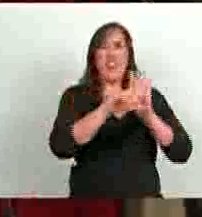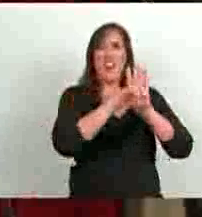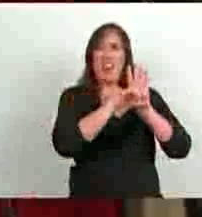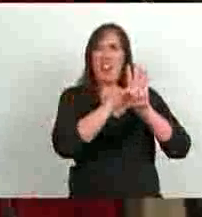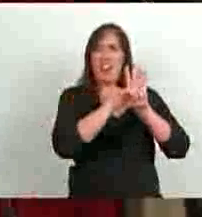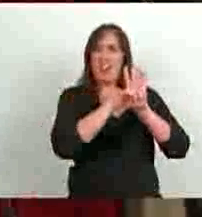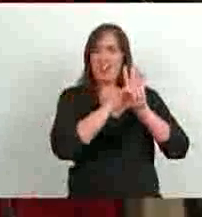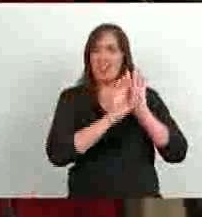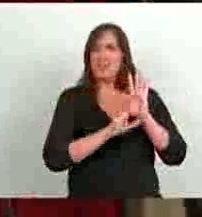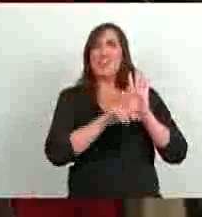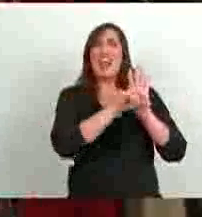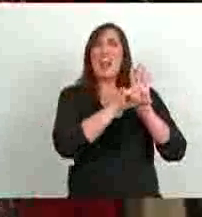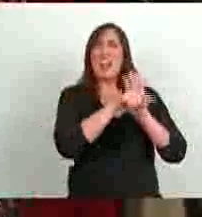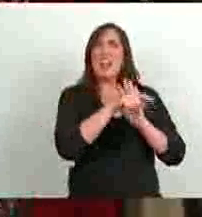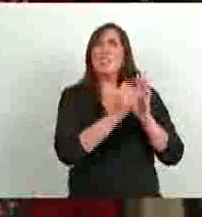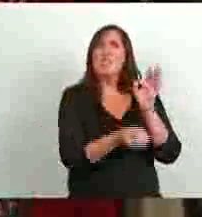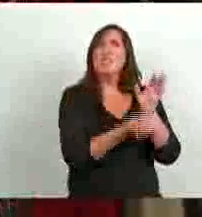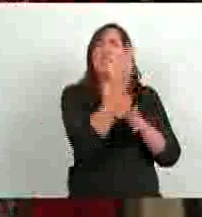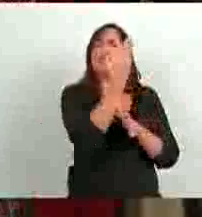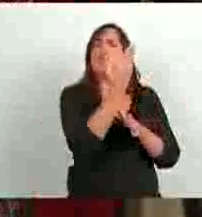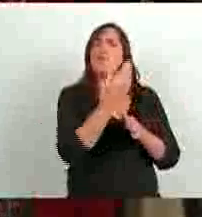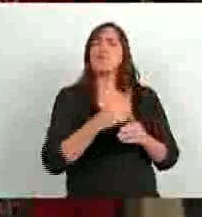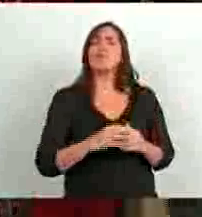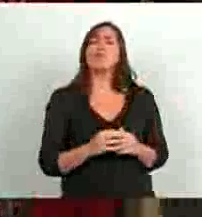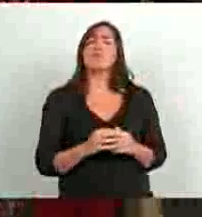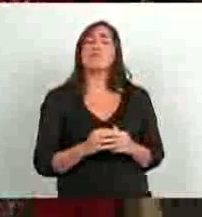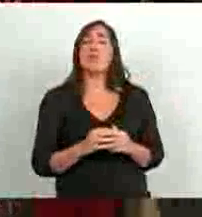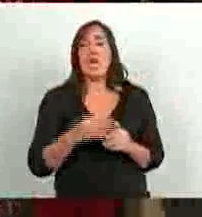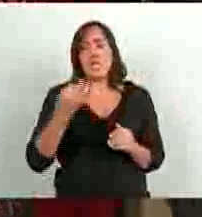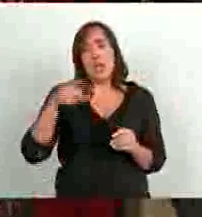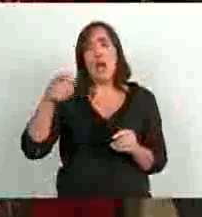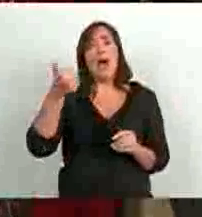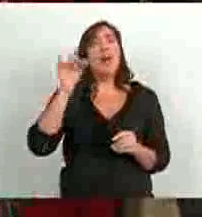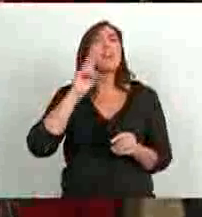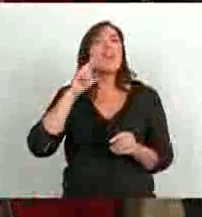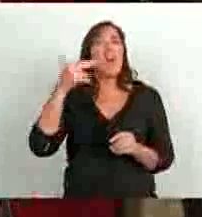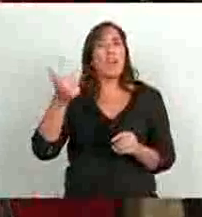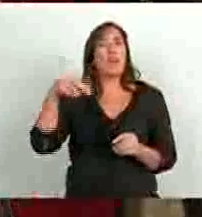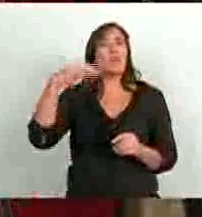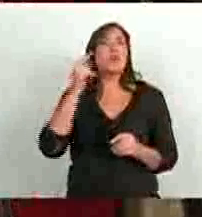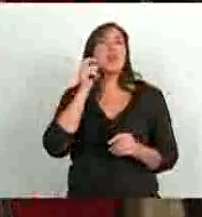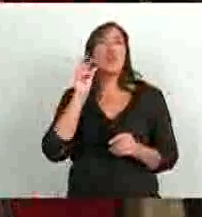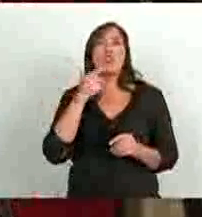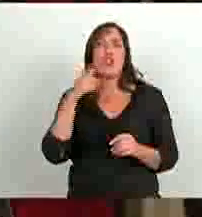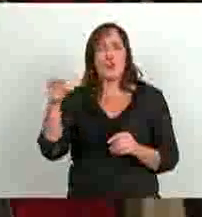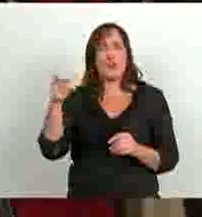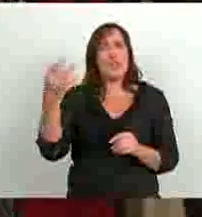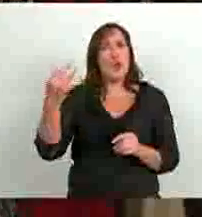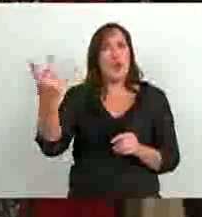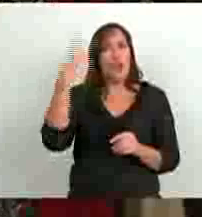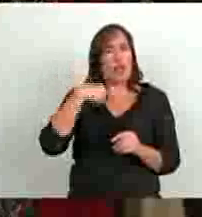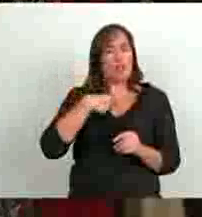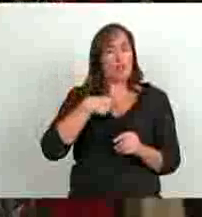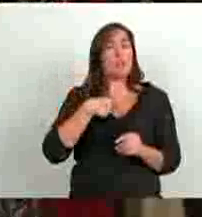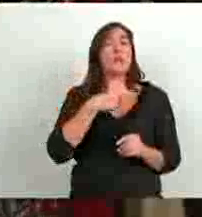El FONID fue creado, y de acá Diana Pudros me va a dar la razón, el FONID fue creado por el